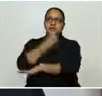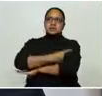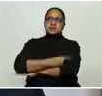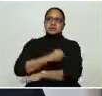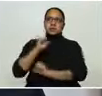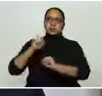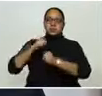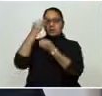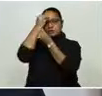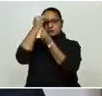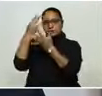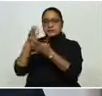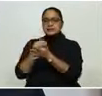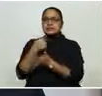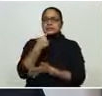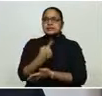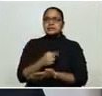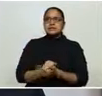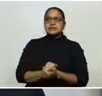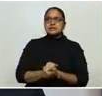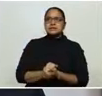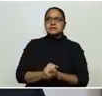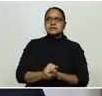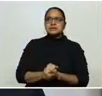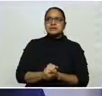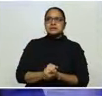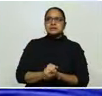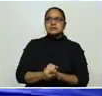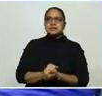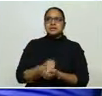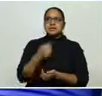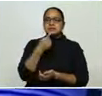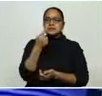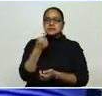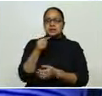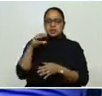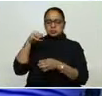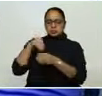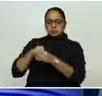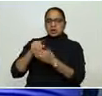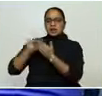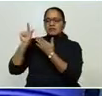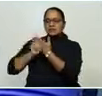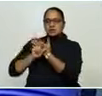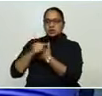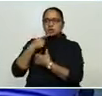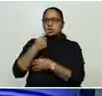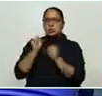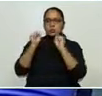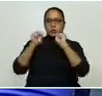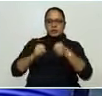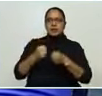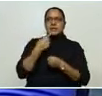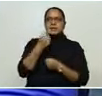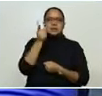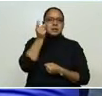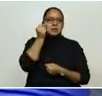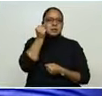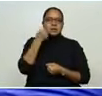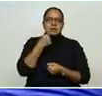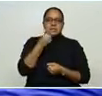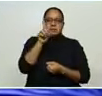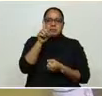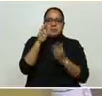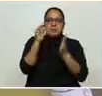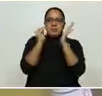que ya tenemos en el depósito de laboratorio una capacidad para hacer 1